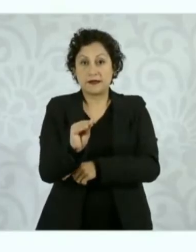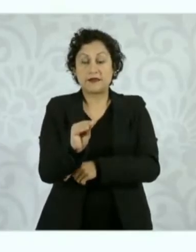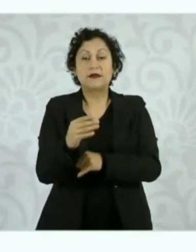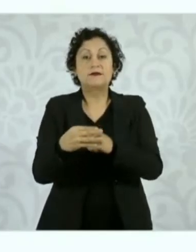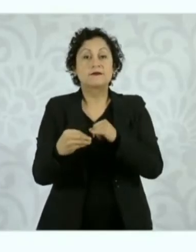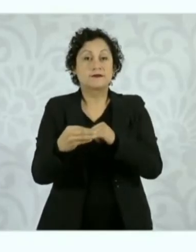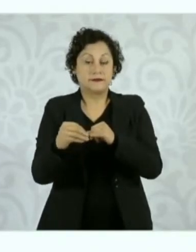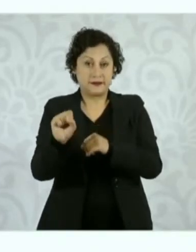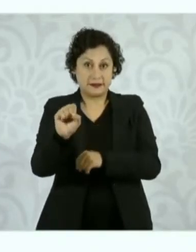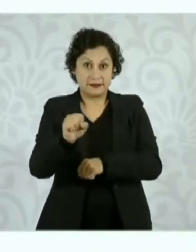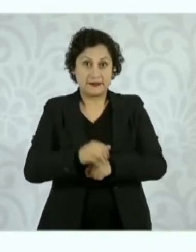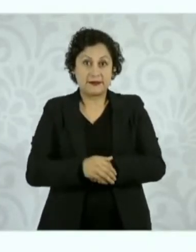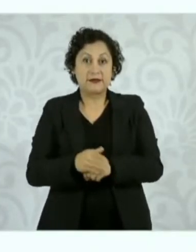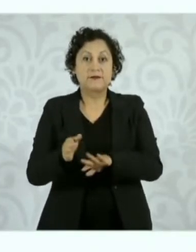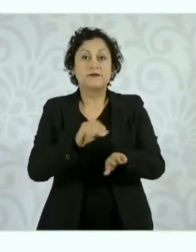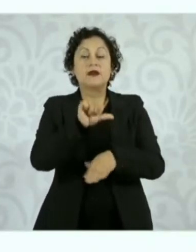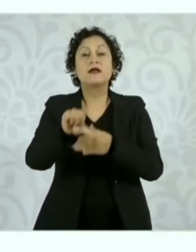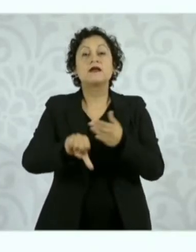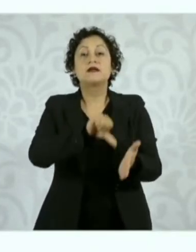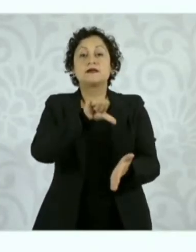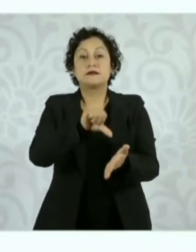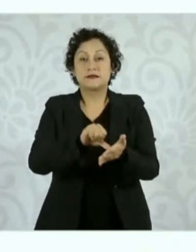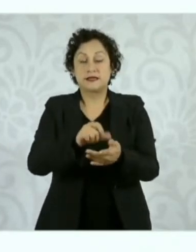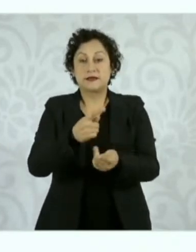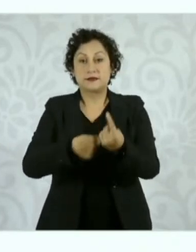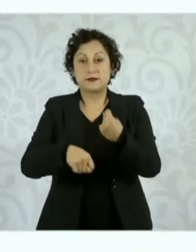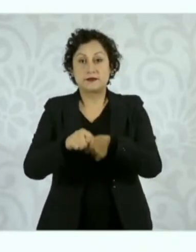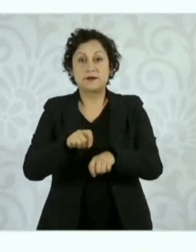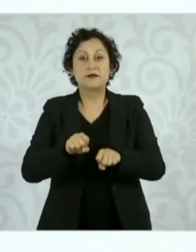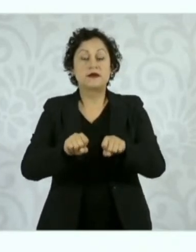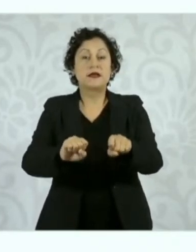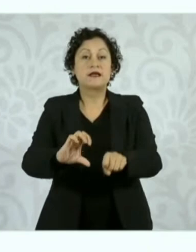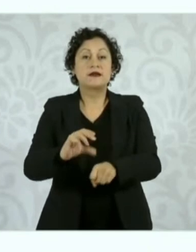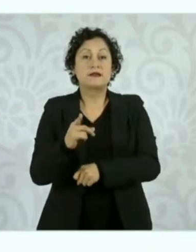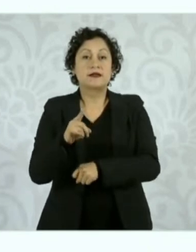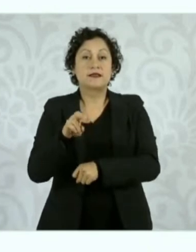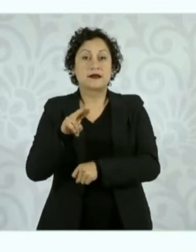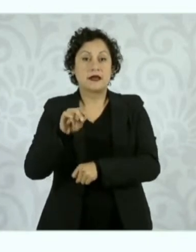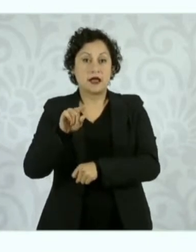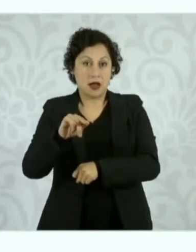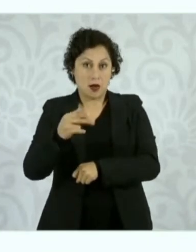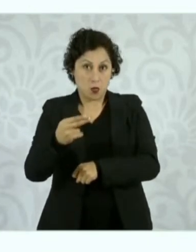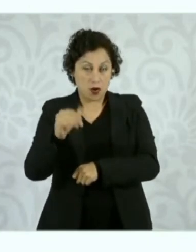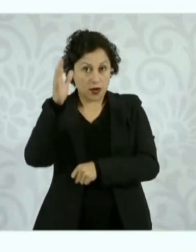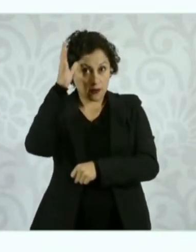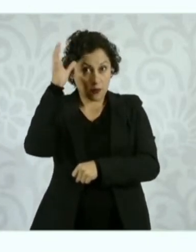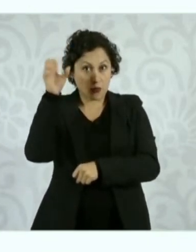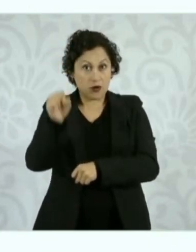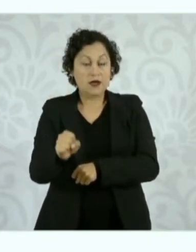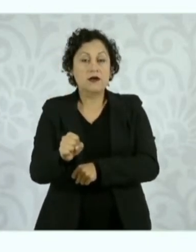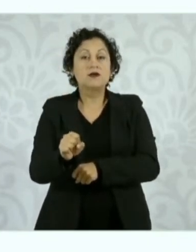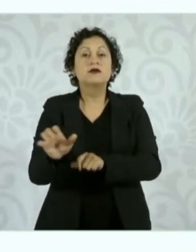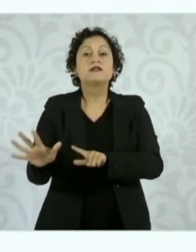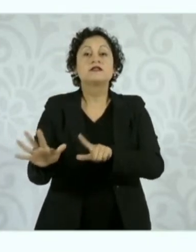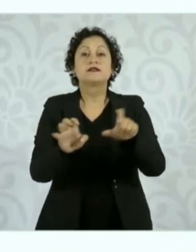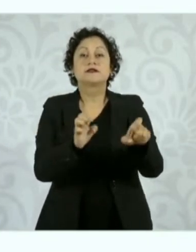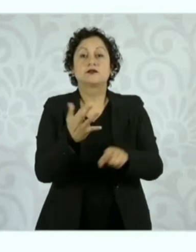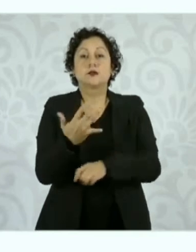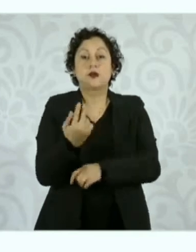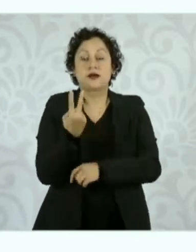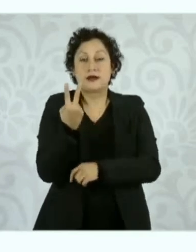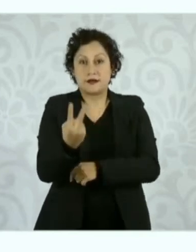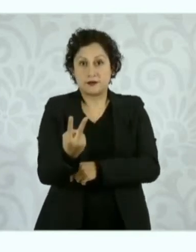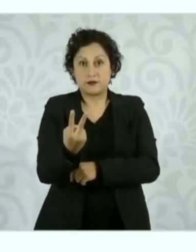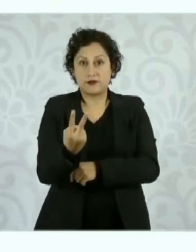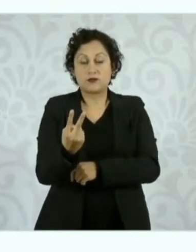centavos. Zona centro, Chedragui, sucursal Flores Magón, en Cuernavaca, Morelos, con un precio de setecientos cincuenta y dos pesos